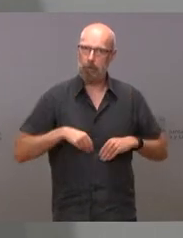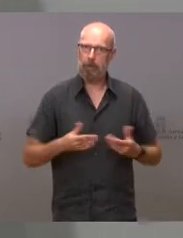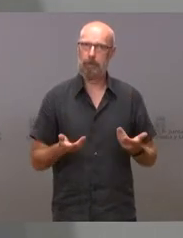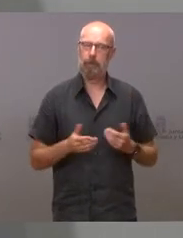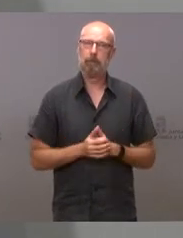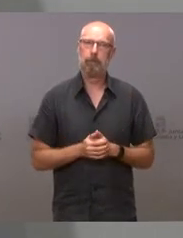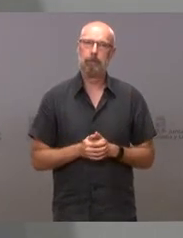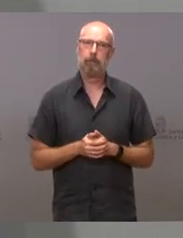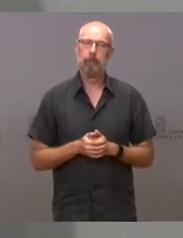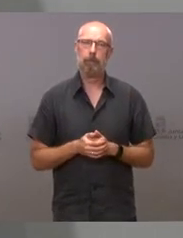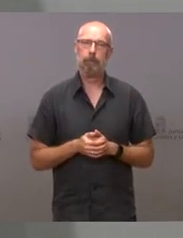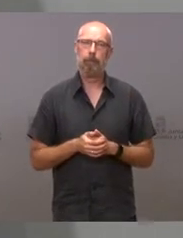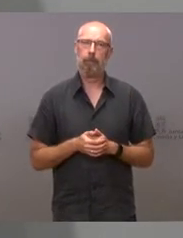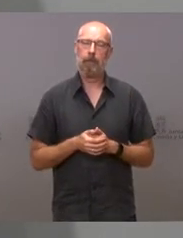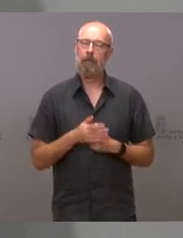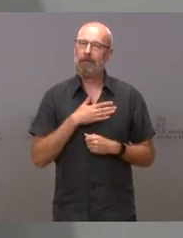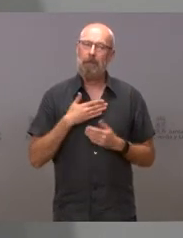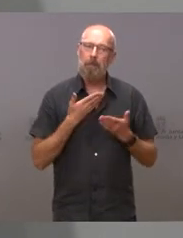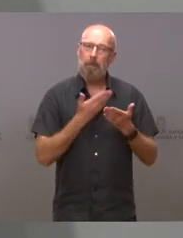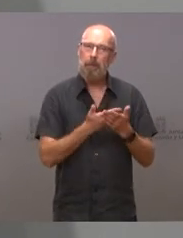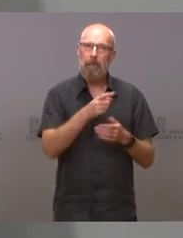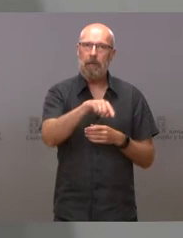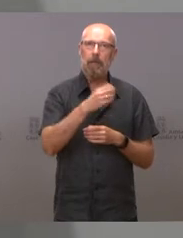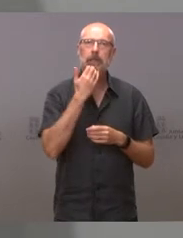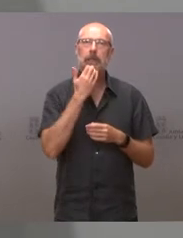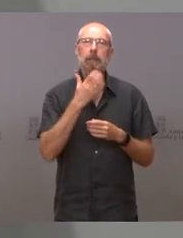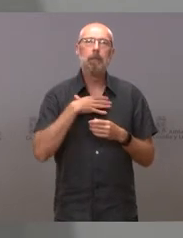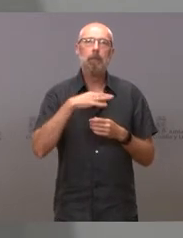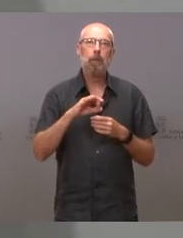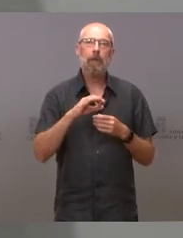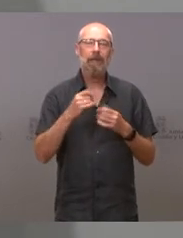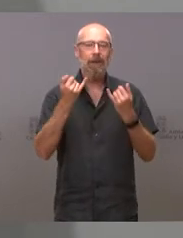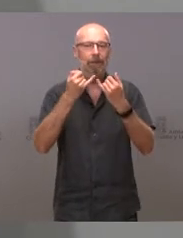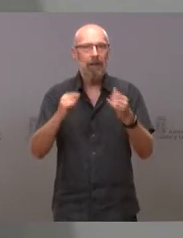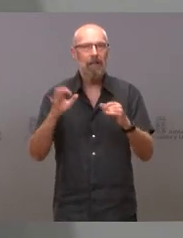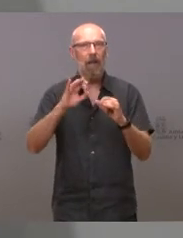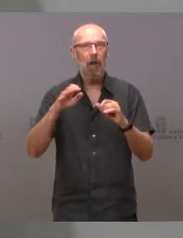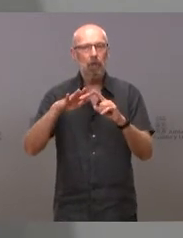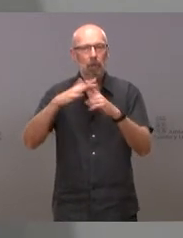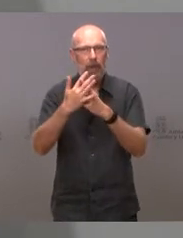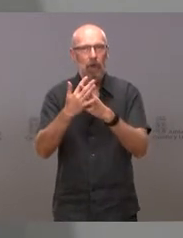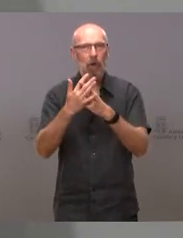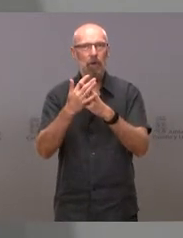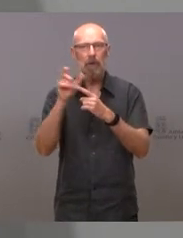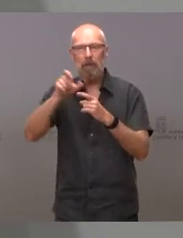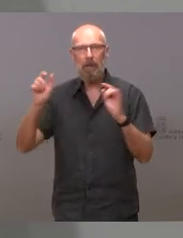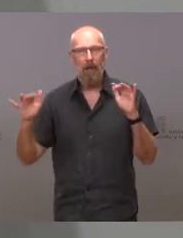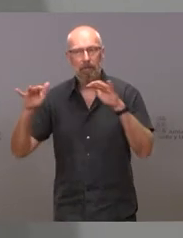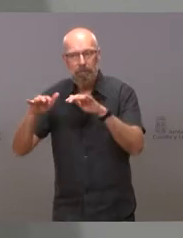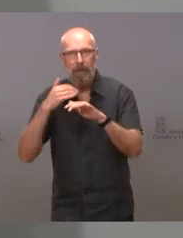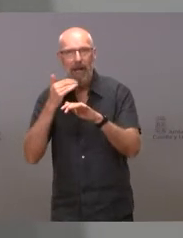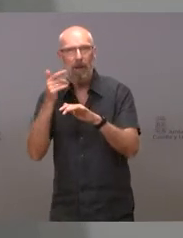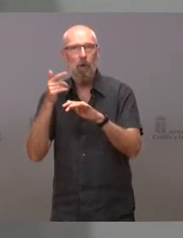pedirles que eviten en lo posible aquellas acciones en las que no se pueda controlar la formación de aglomeraciones o el